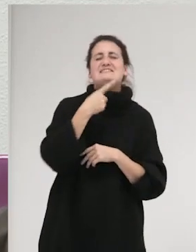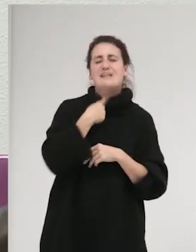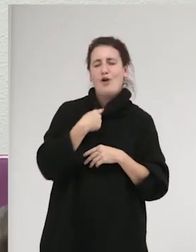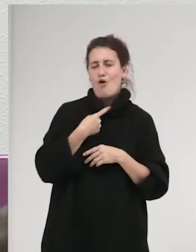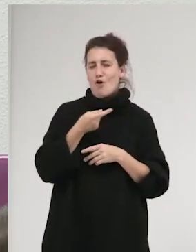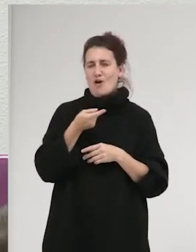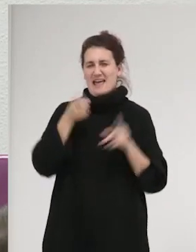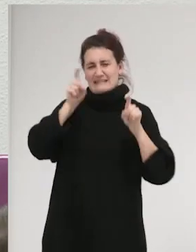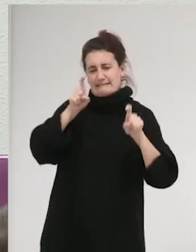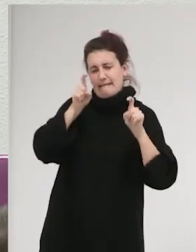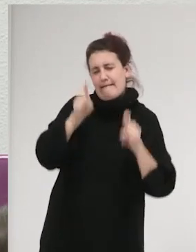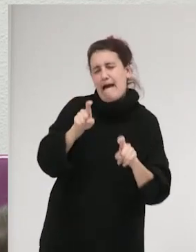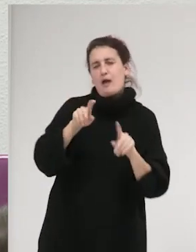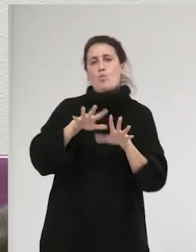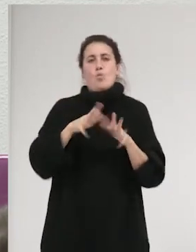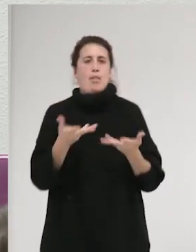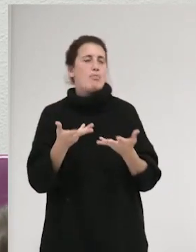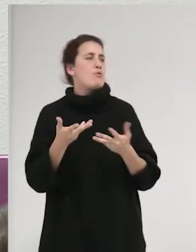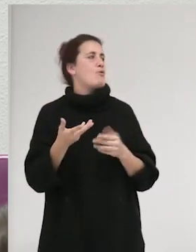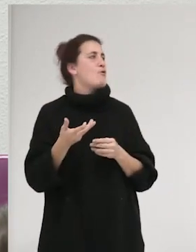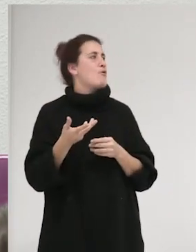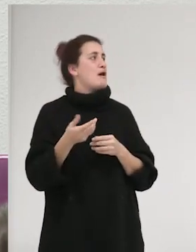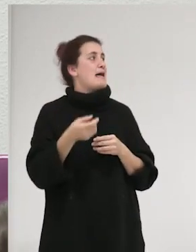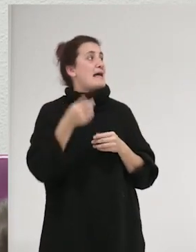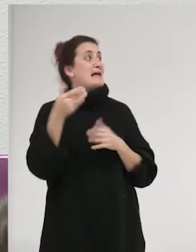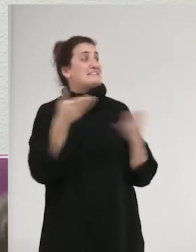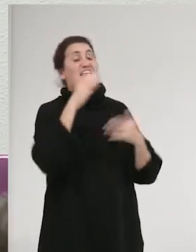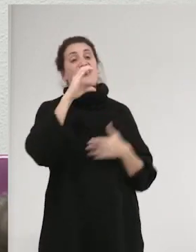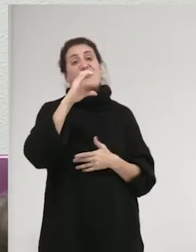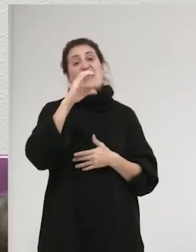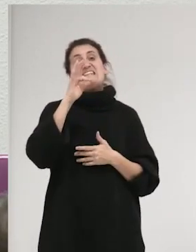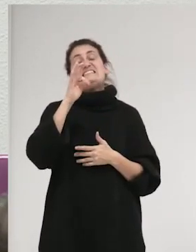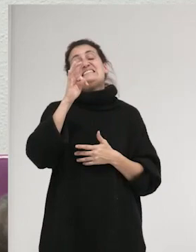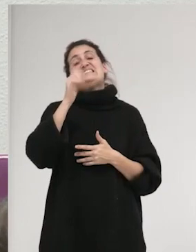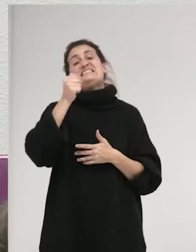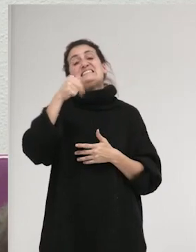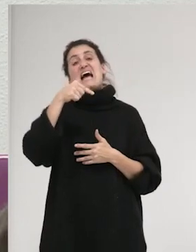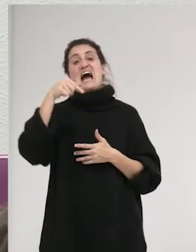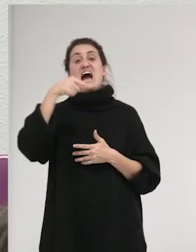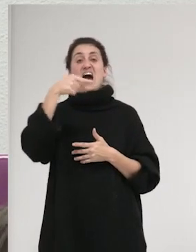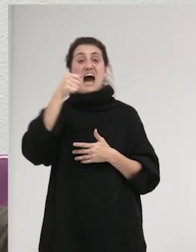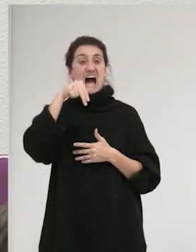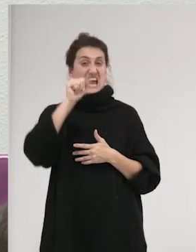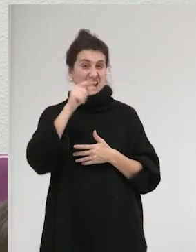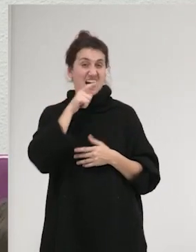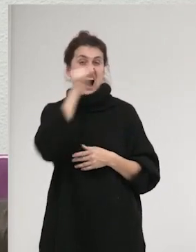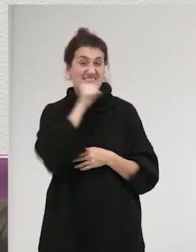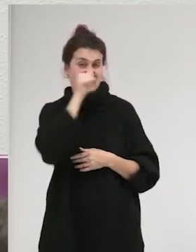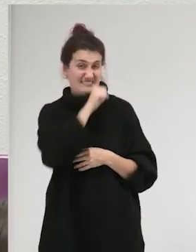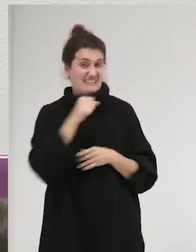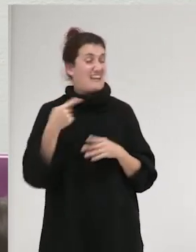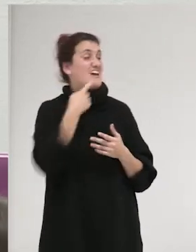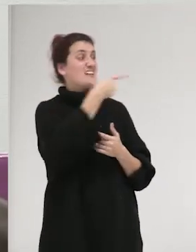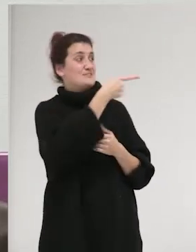es Cetangana. Esta es una de las imágenes más polémicas de Cetangana, es una